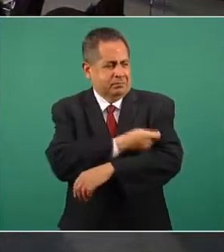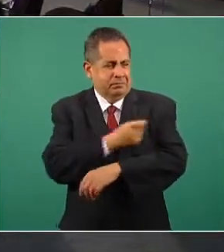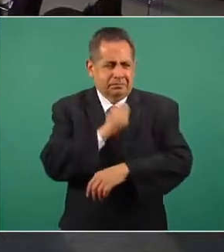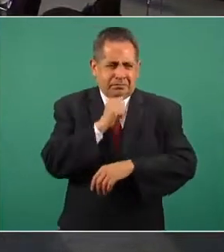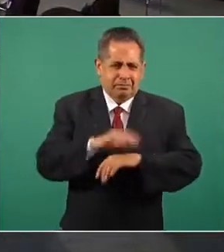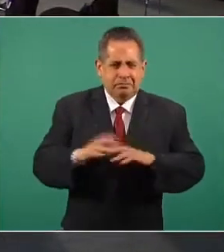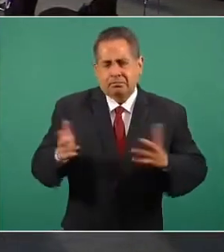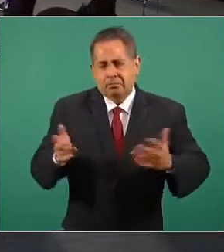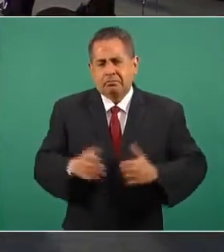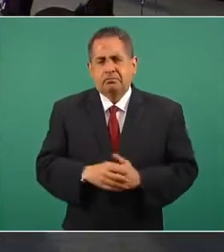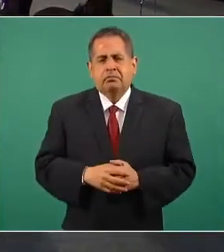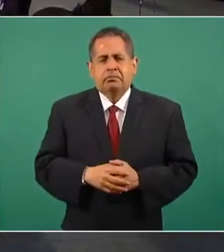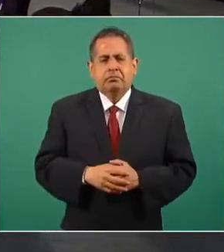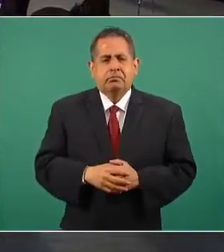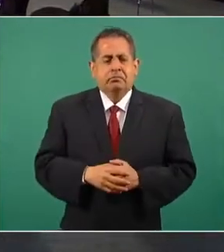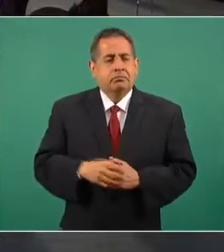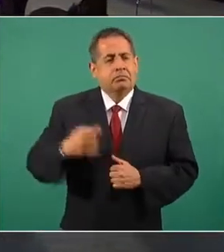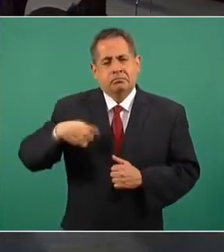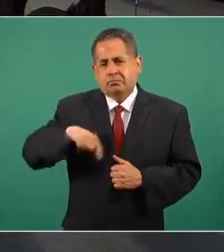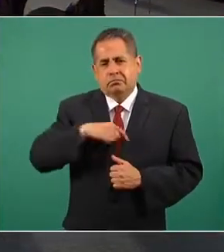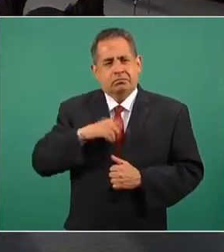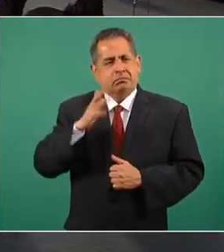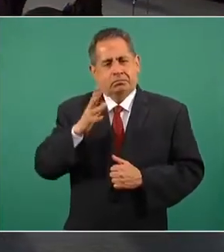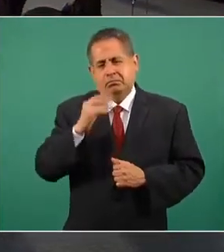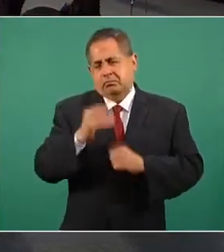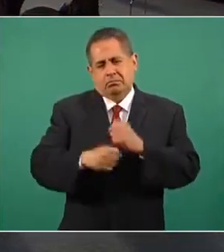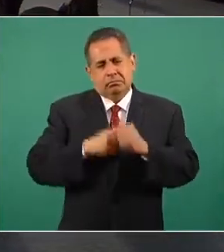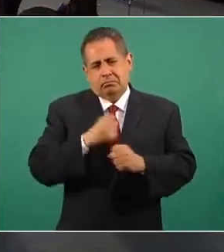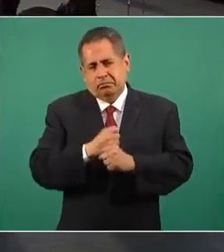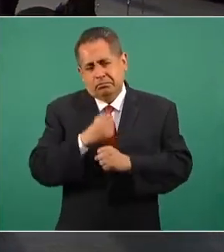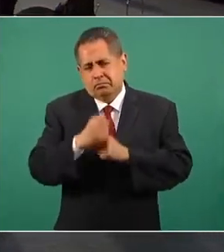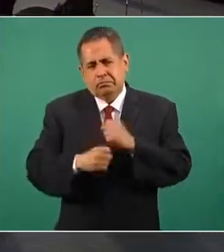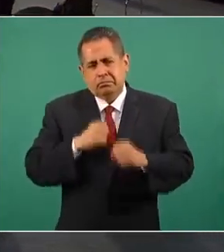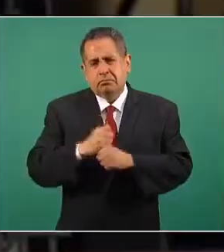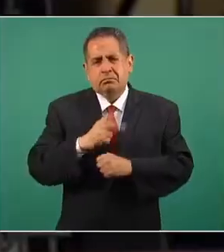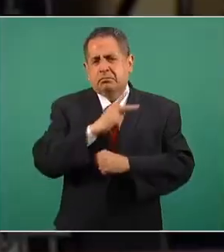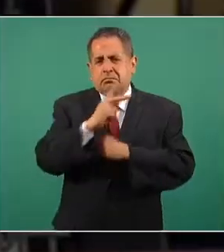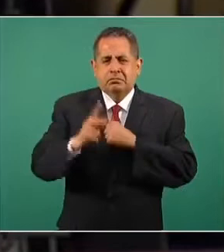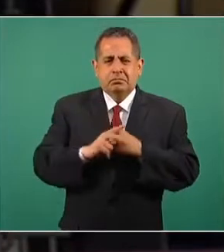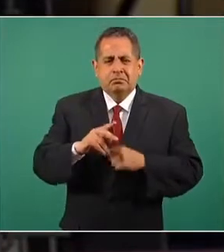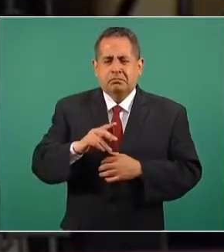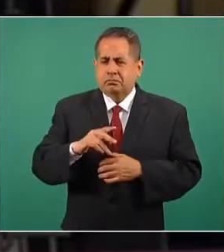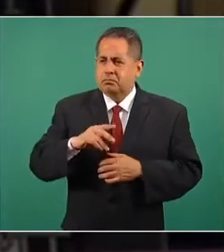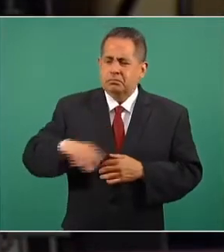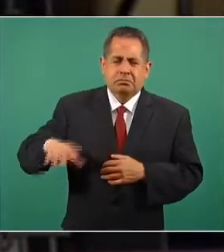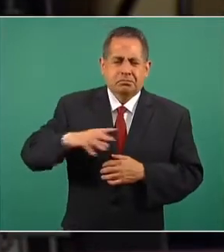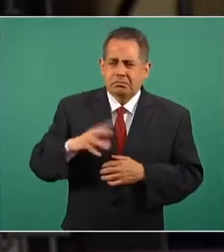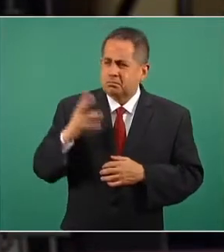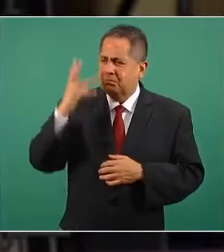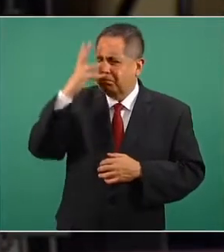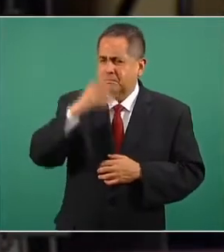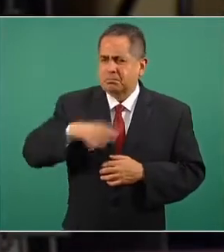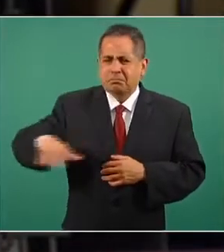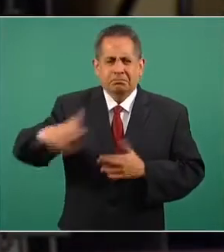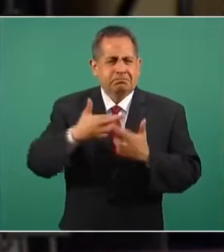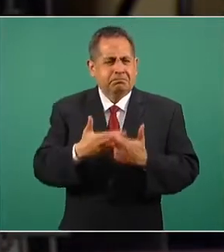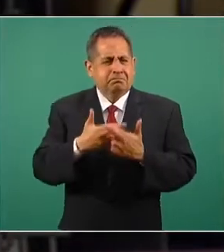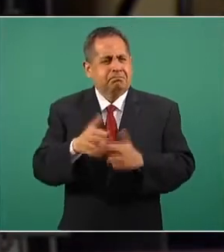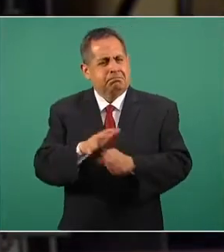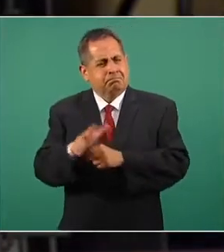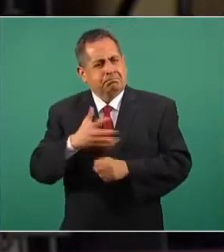Hemos estado durante mucho tiempo, somos un país muy maravilloso, con muchos recursos